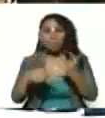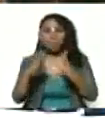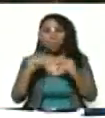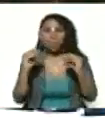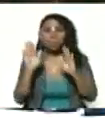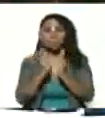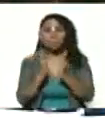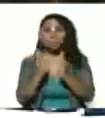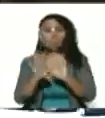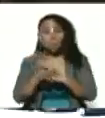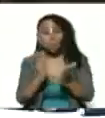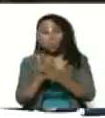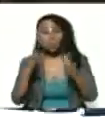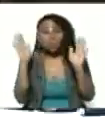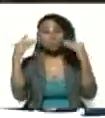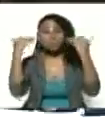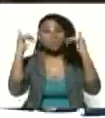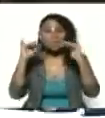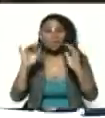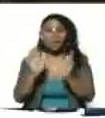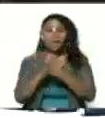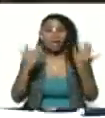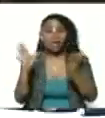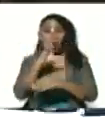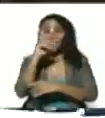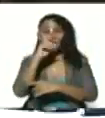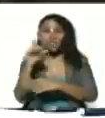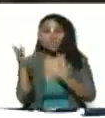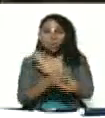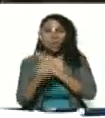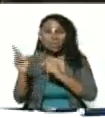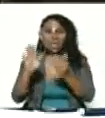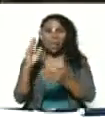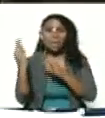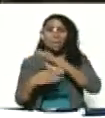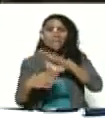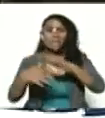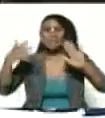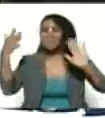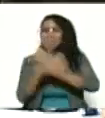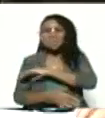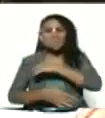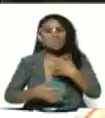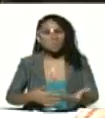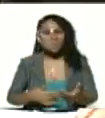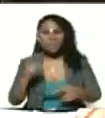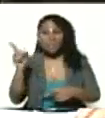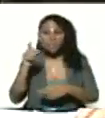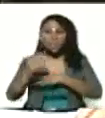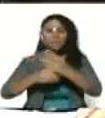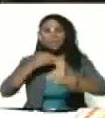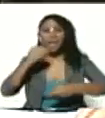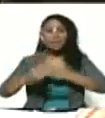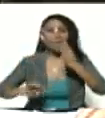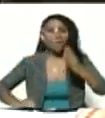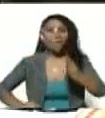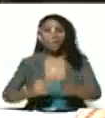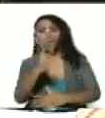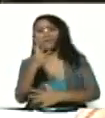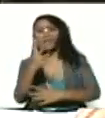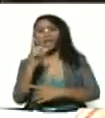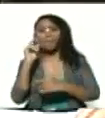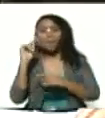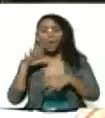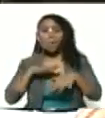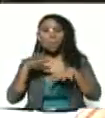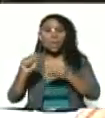mundo aplaude. 500 años, Cumaná. Pero ¿sobre la base de qué? De que fueron fundadas por